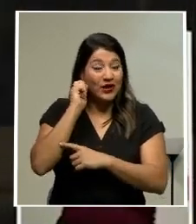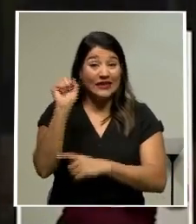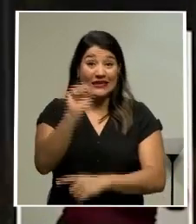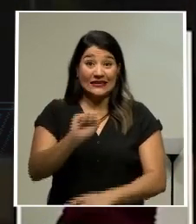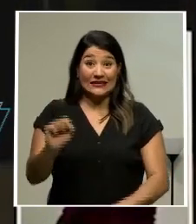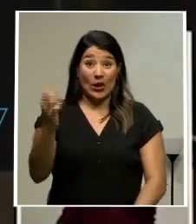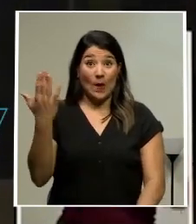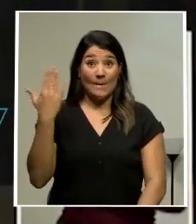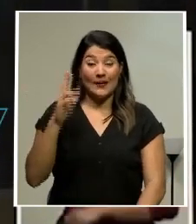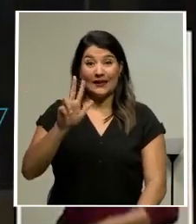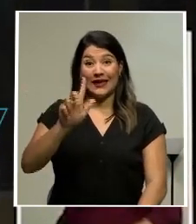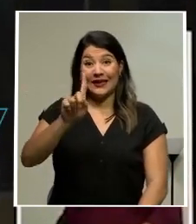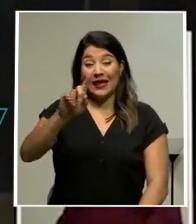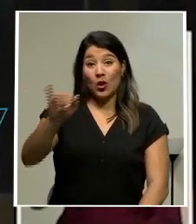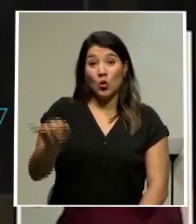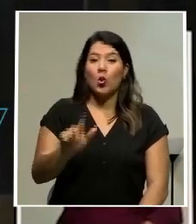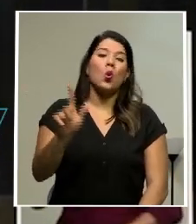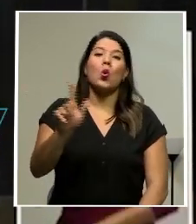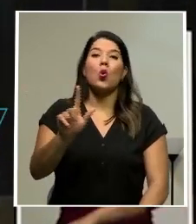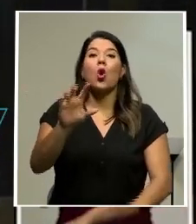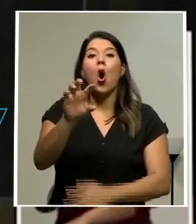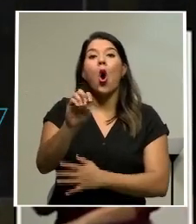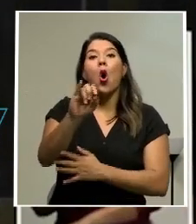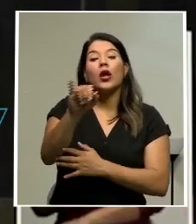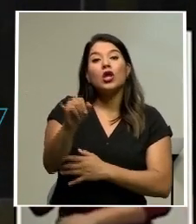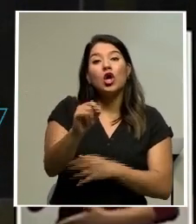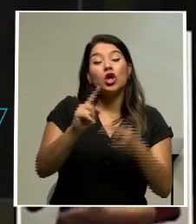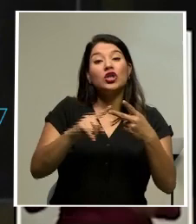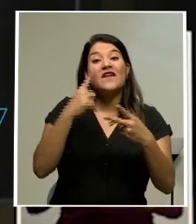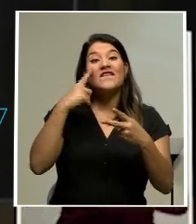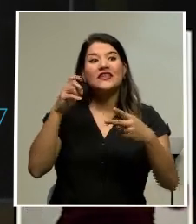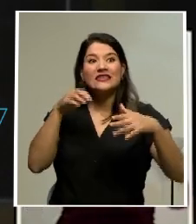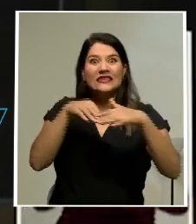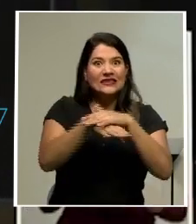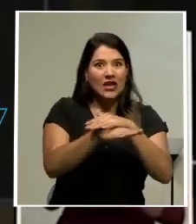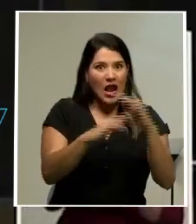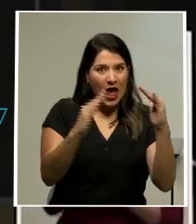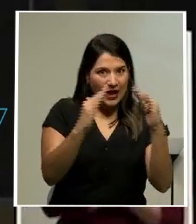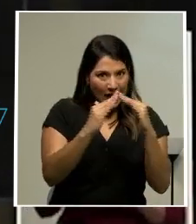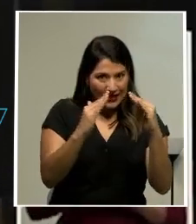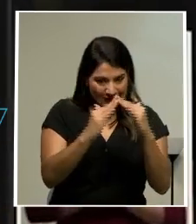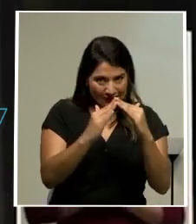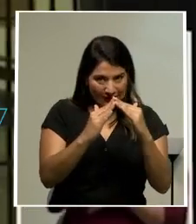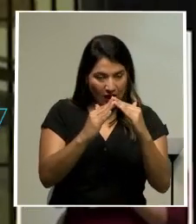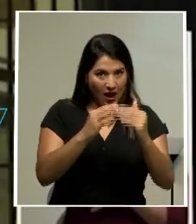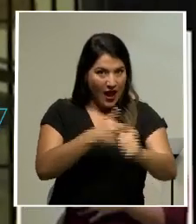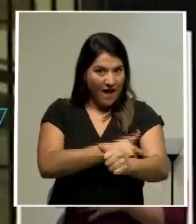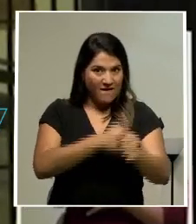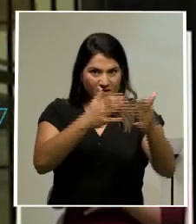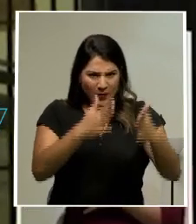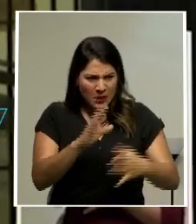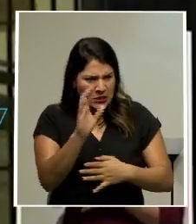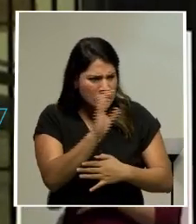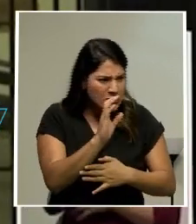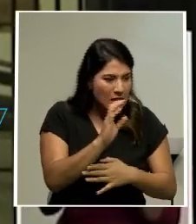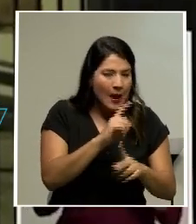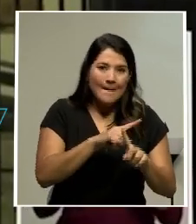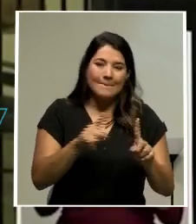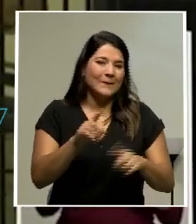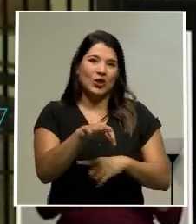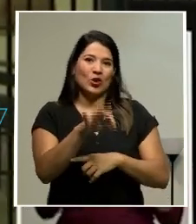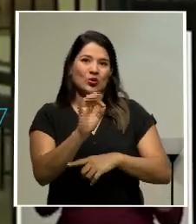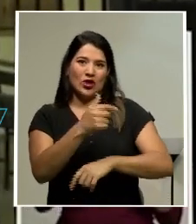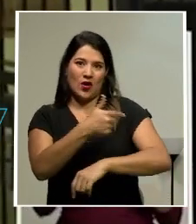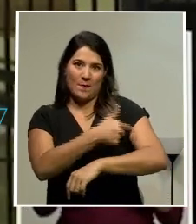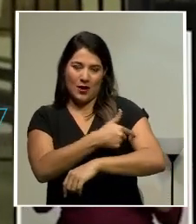julio, el Oijote y la Fiscalía allanaron la vivienda del auxiliar, sin embargo, no encontraron las vacunas. Como fue detenido cuando iba saliendo de